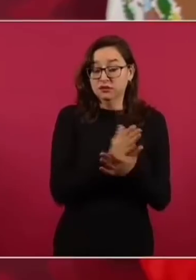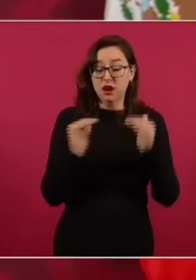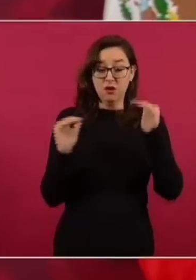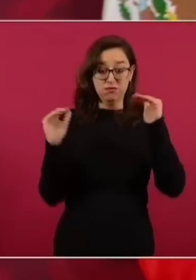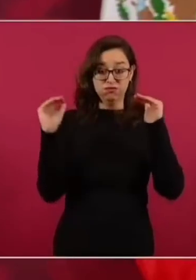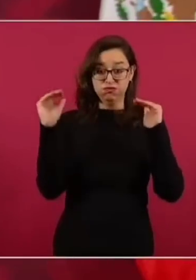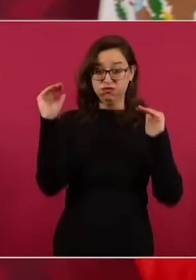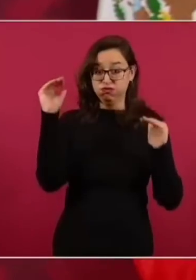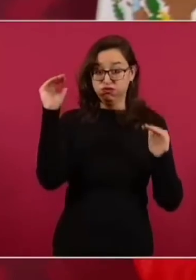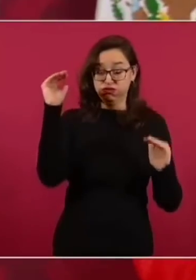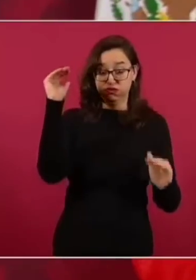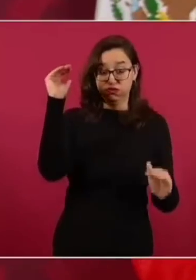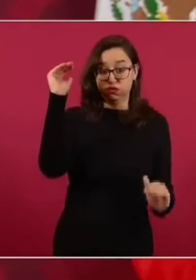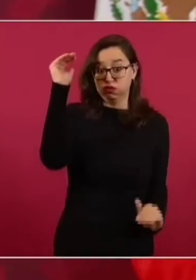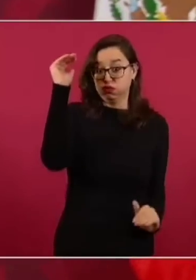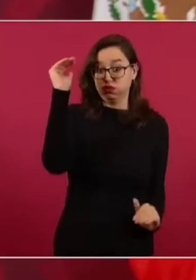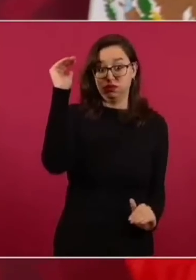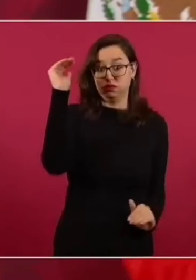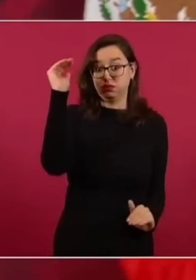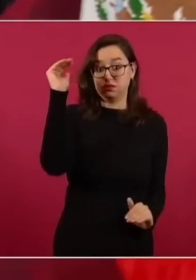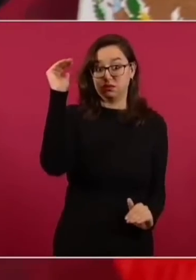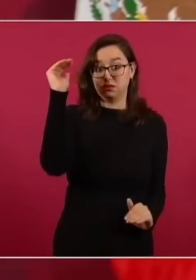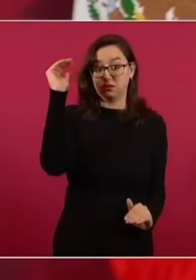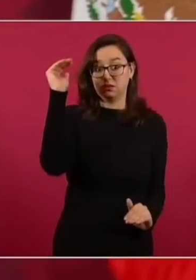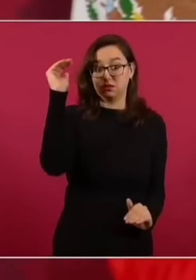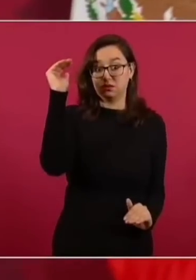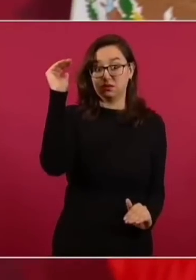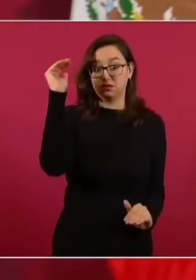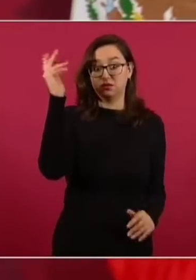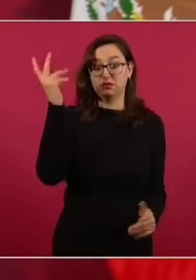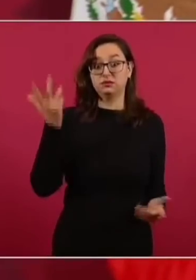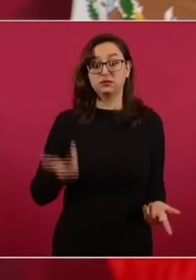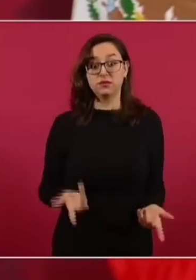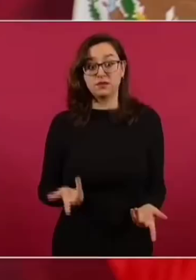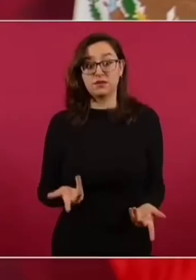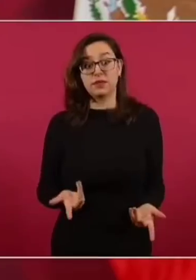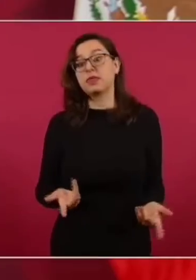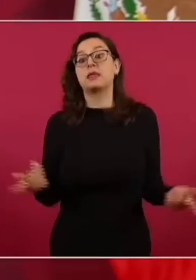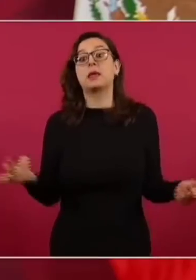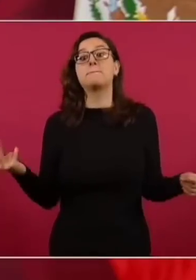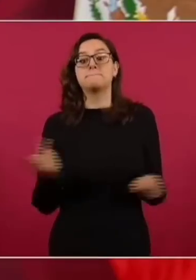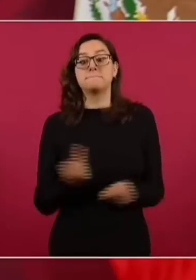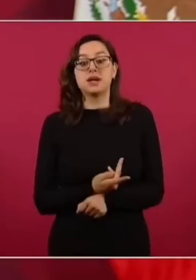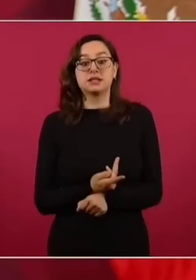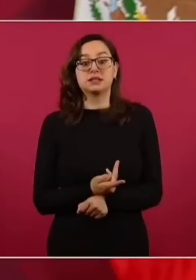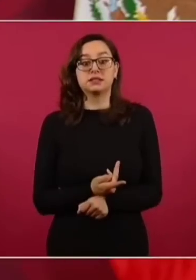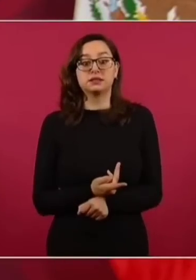Y ese desequilibrio no queremos